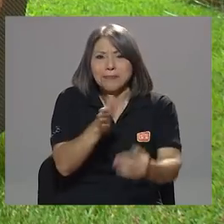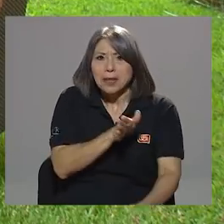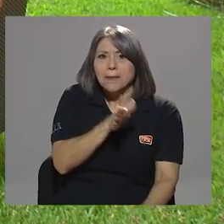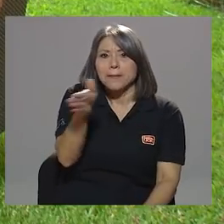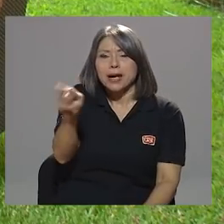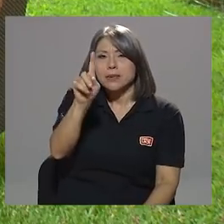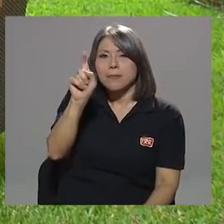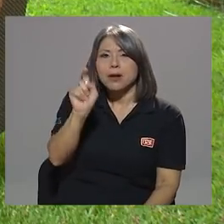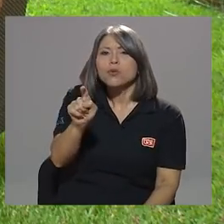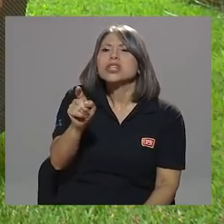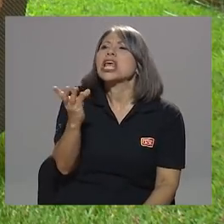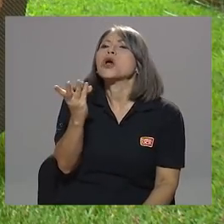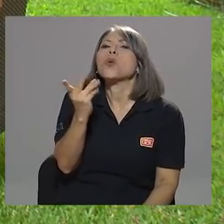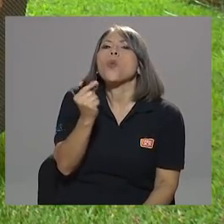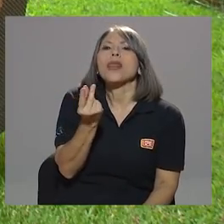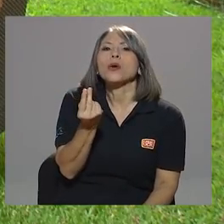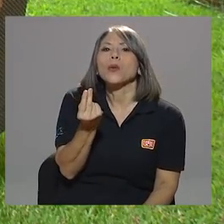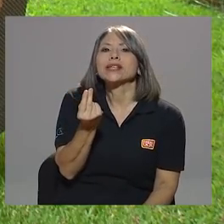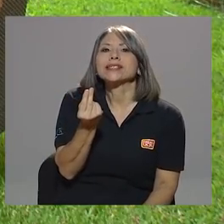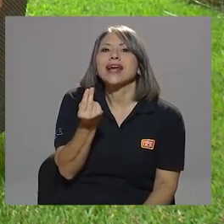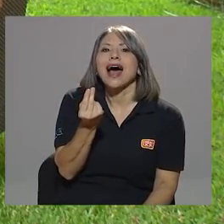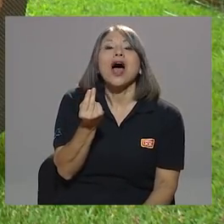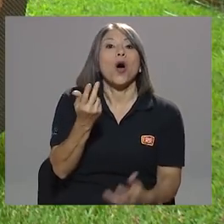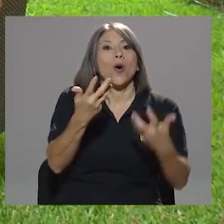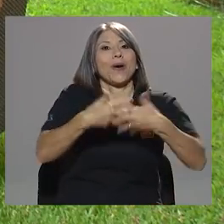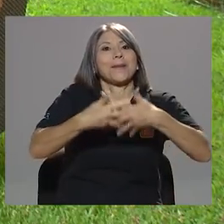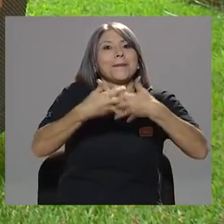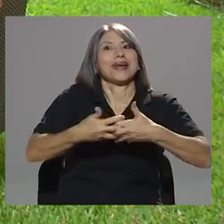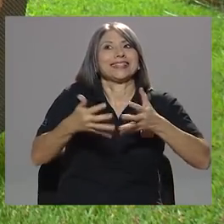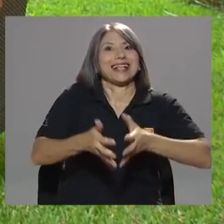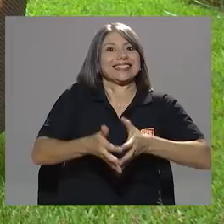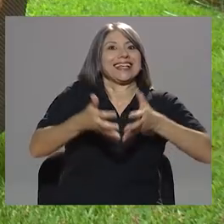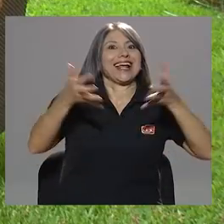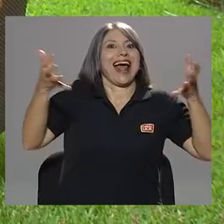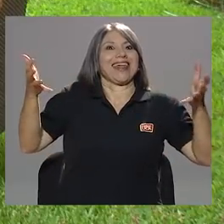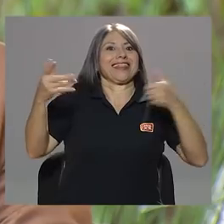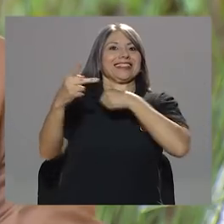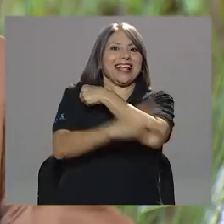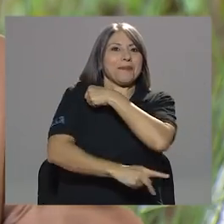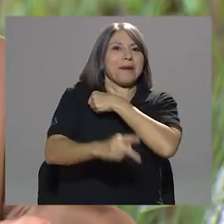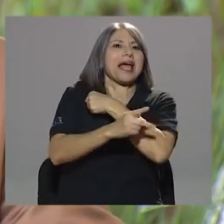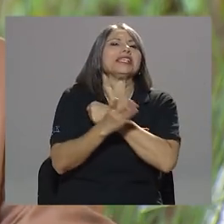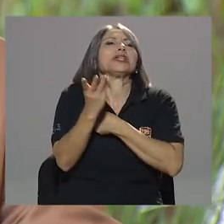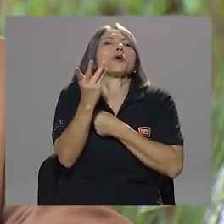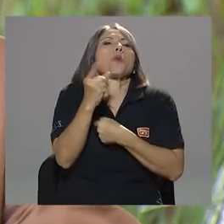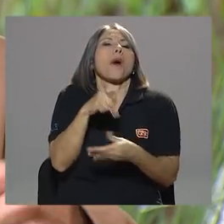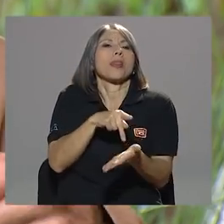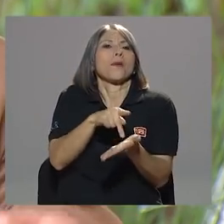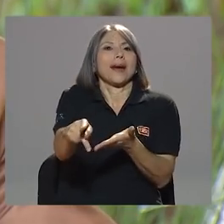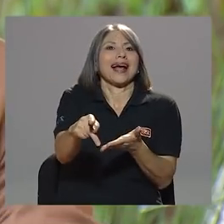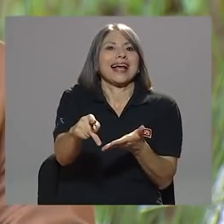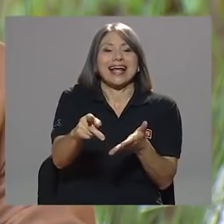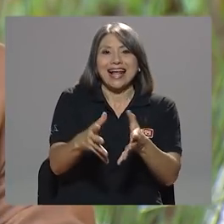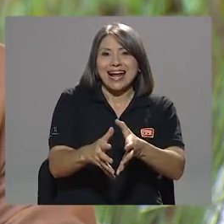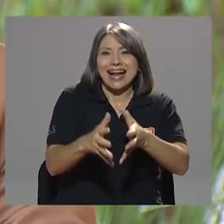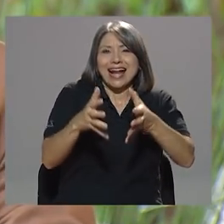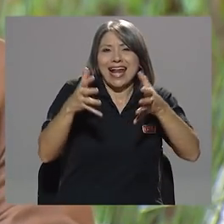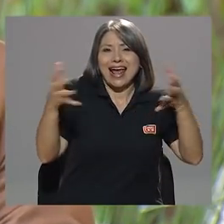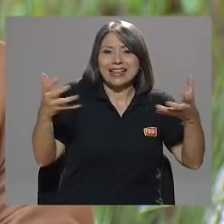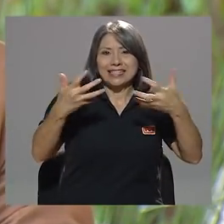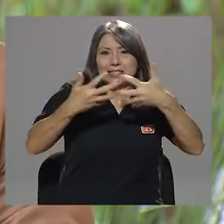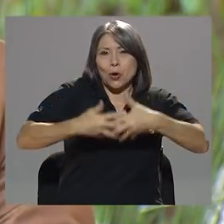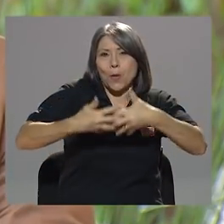cuánto cuesta o cuánto paga las empresas grandes del país, las grandes compañías